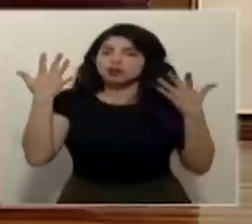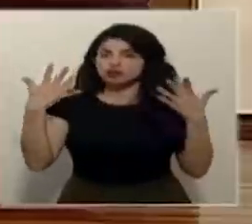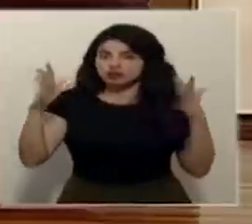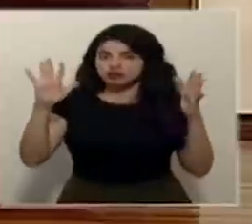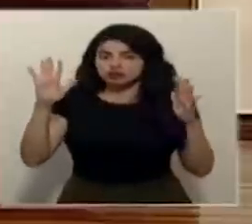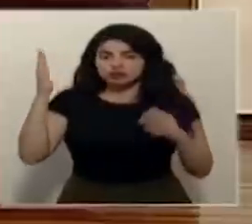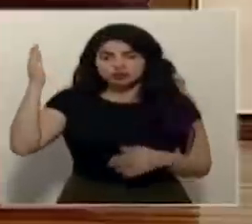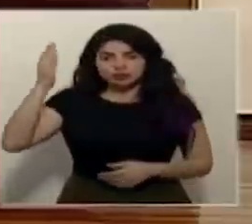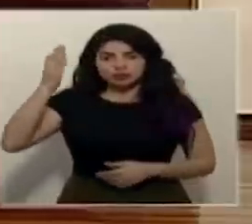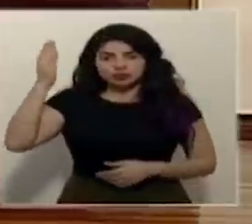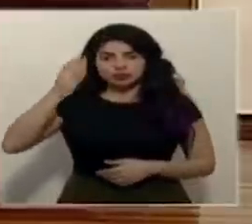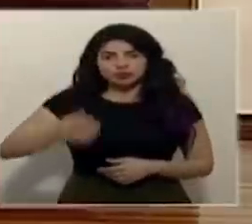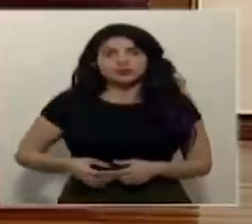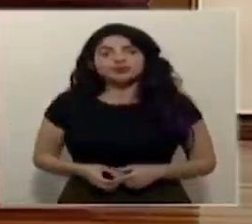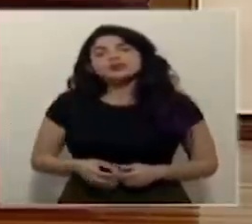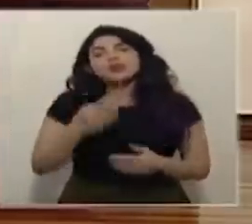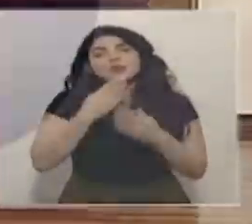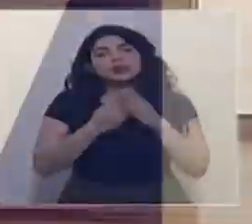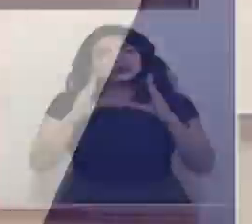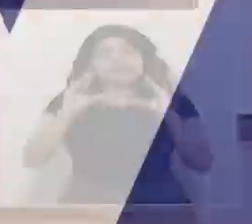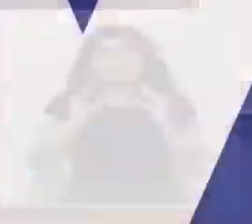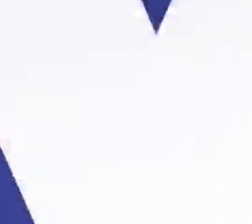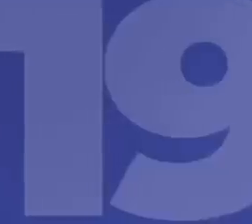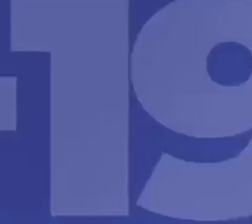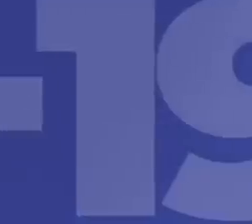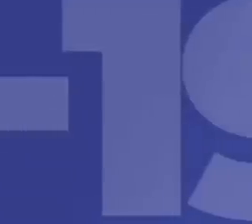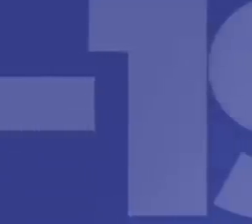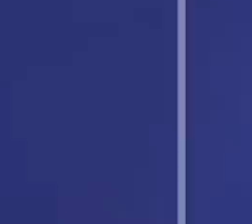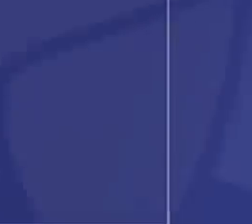finalizada esta conferencia de prensa muy buenas tardes